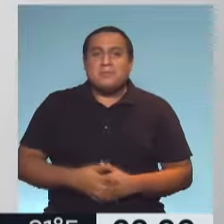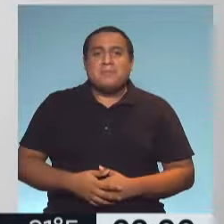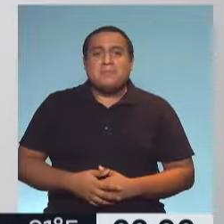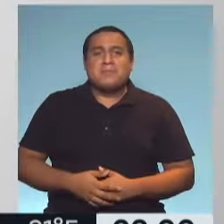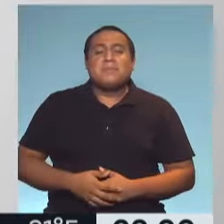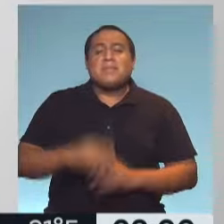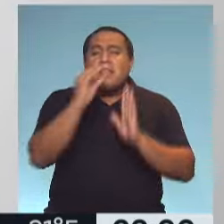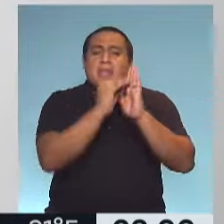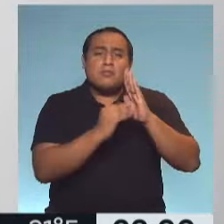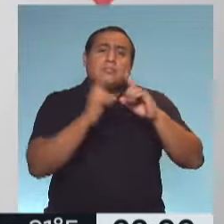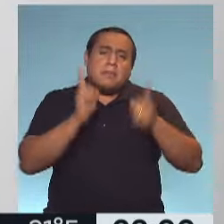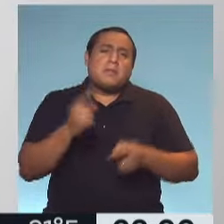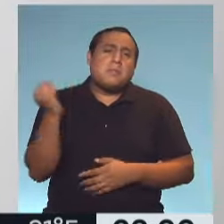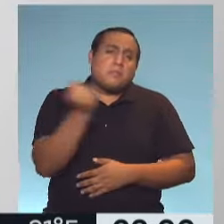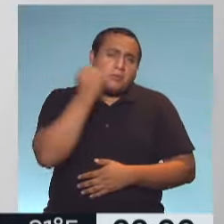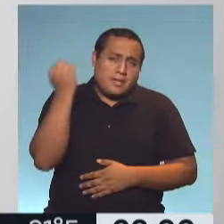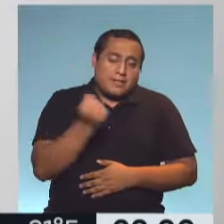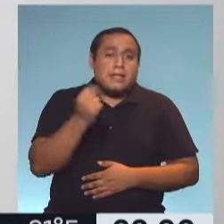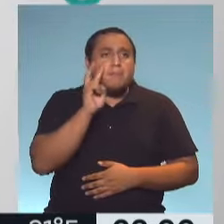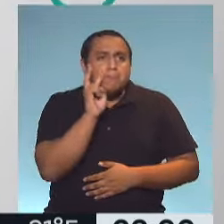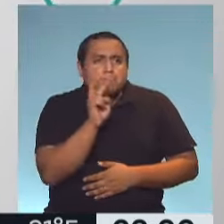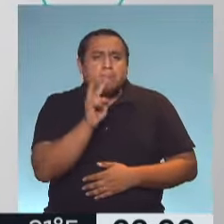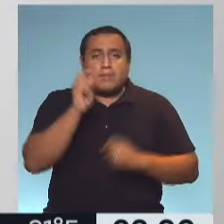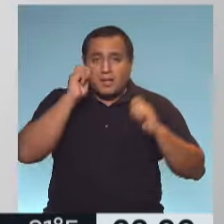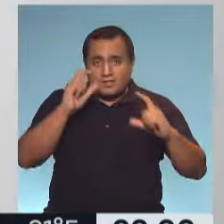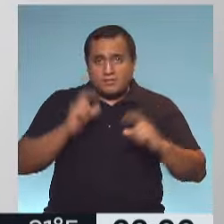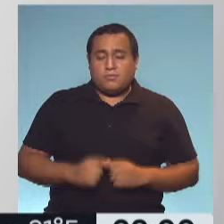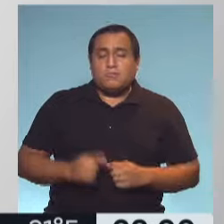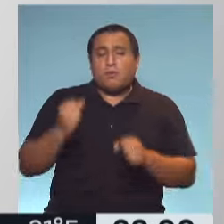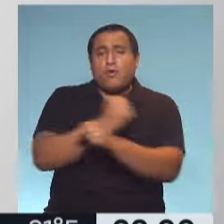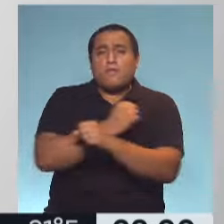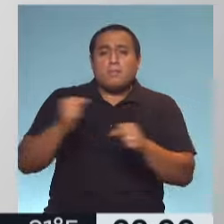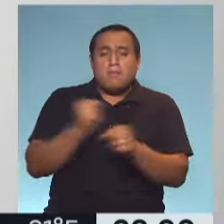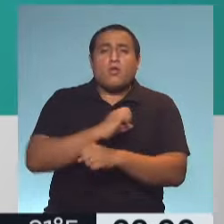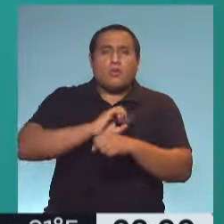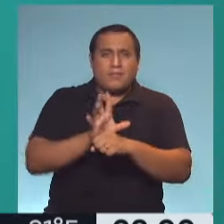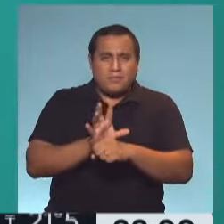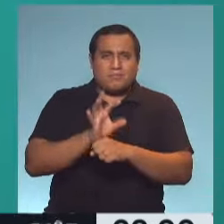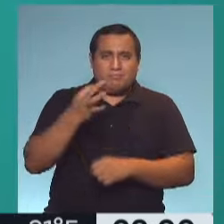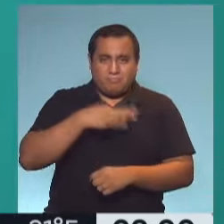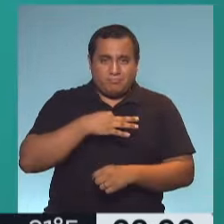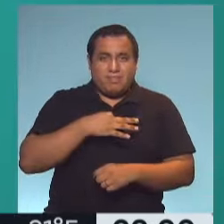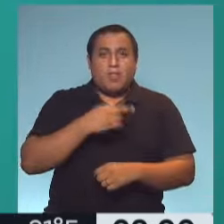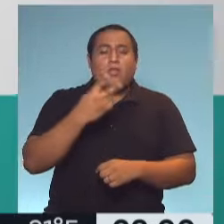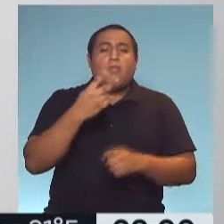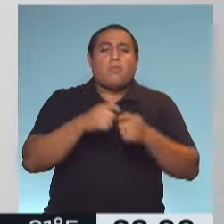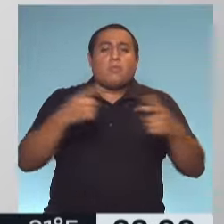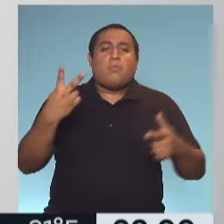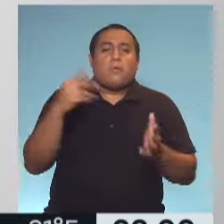datos, que también son importantes siempre mirarlos, atenderlos, confirmados, casos confirmados, asciende a 2